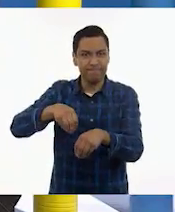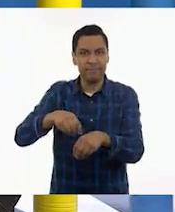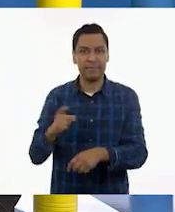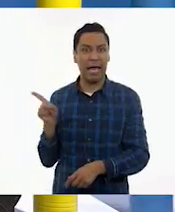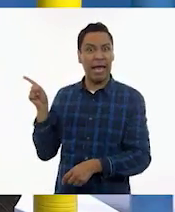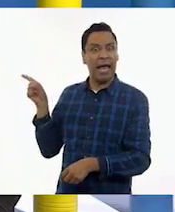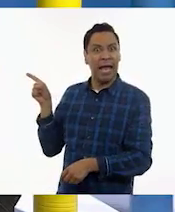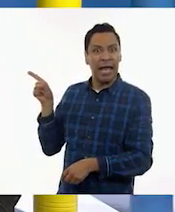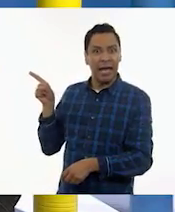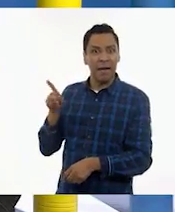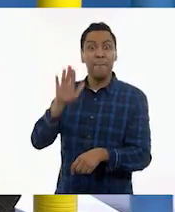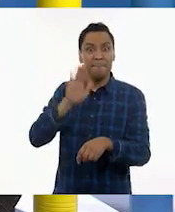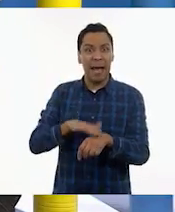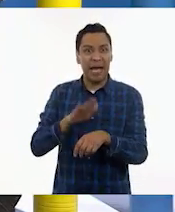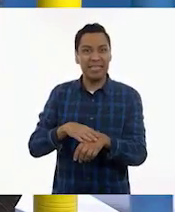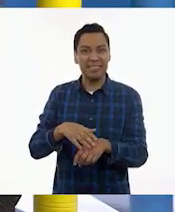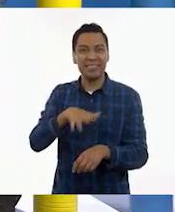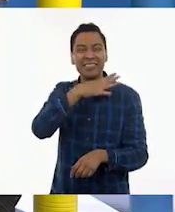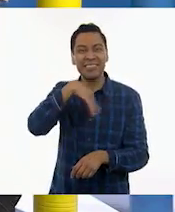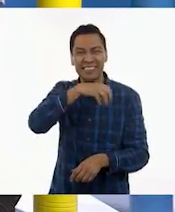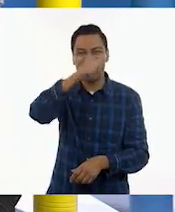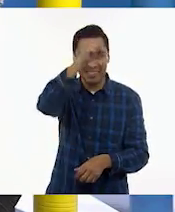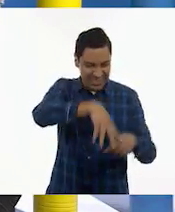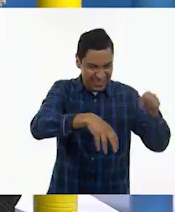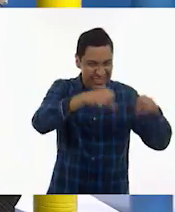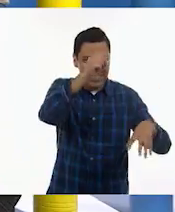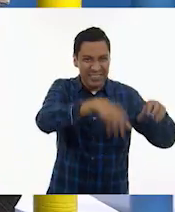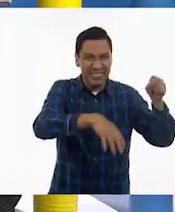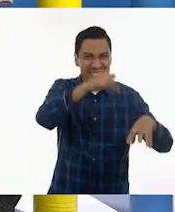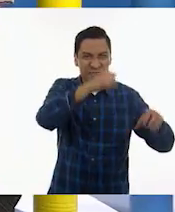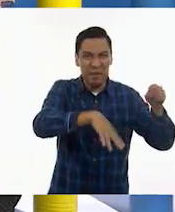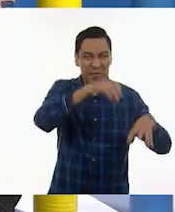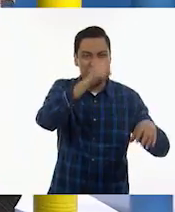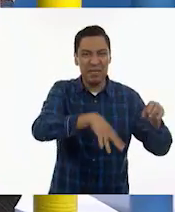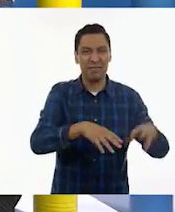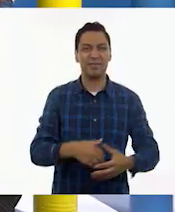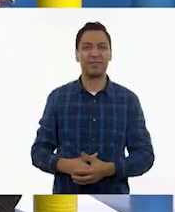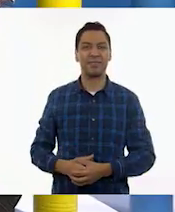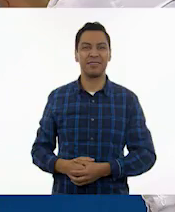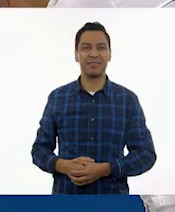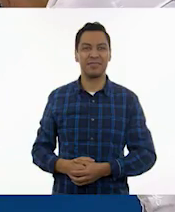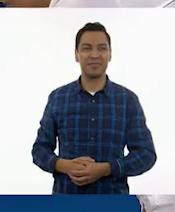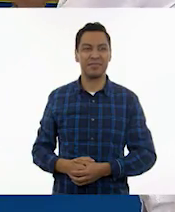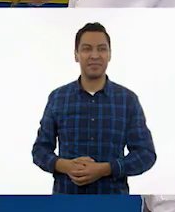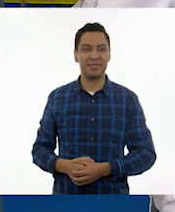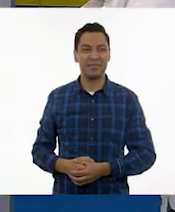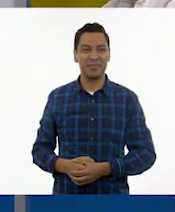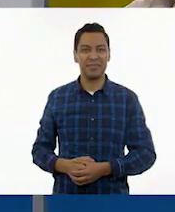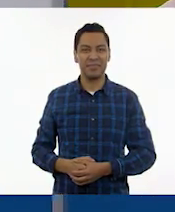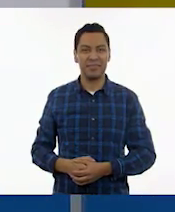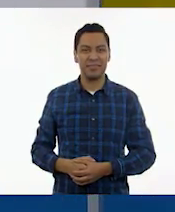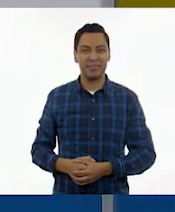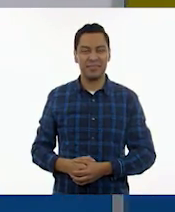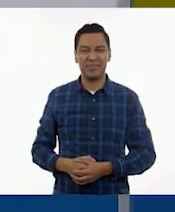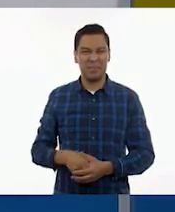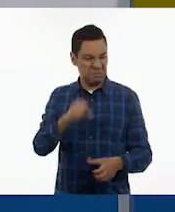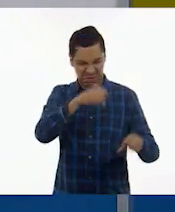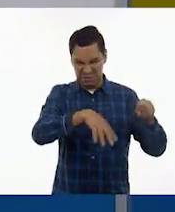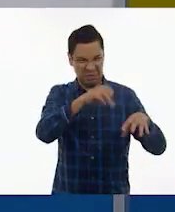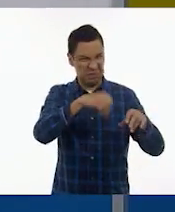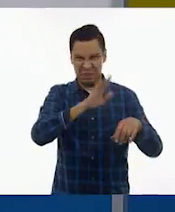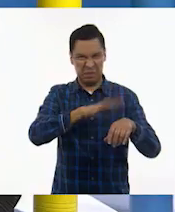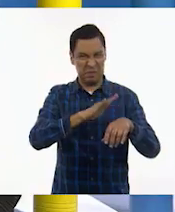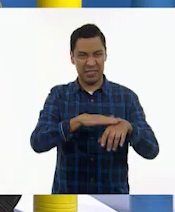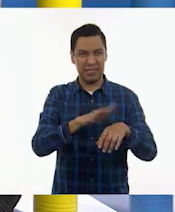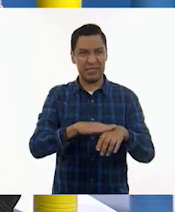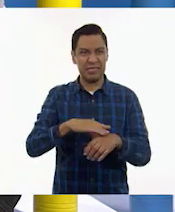Échale más basura. ¿Más basura le echamos? Claro que sí. Basura. A ver. Con ese que tiene. Sí, un ojito también le echamos. Muy bien. Sí, Muy bien.